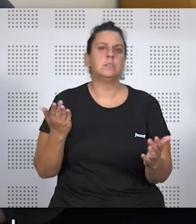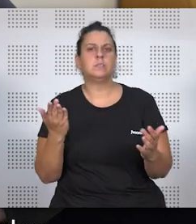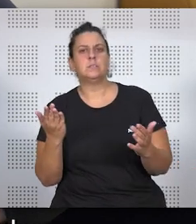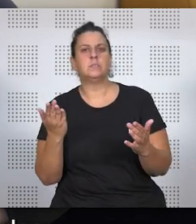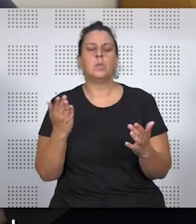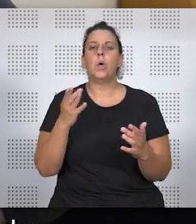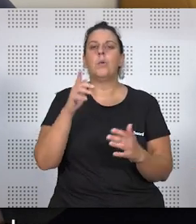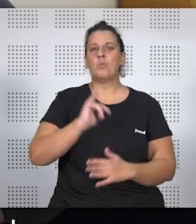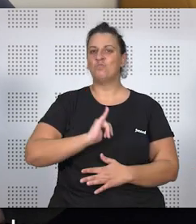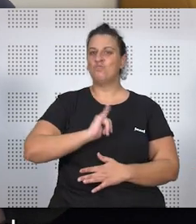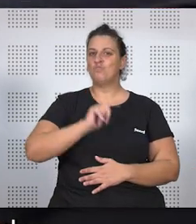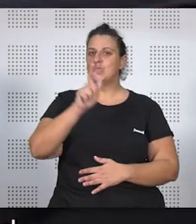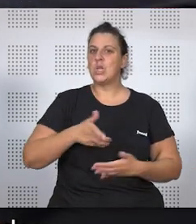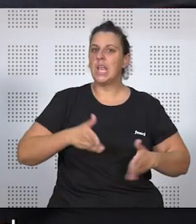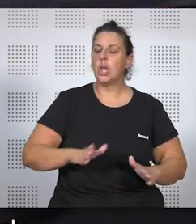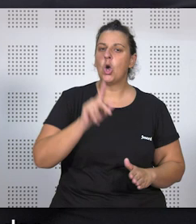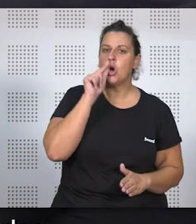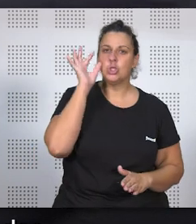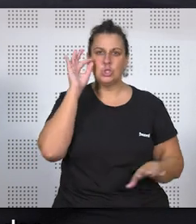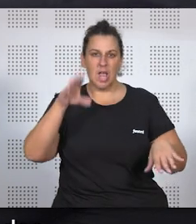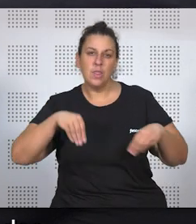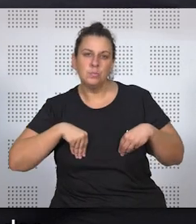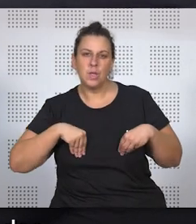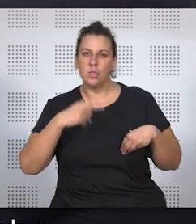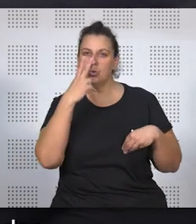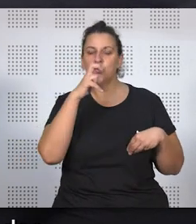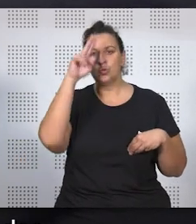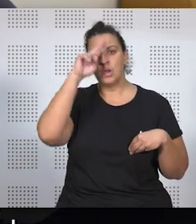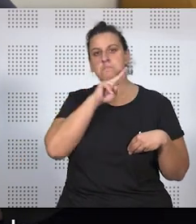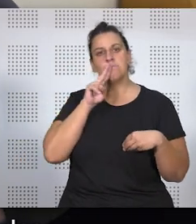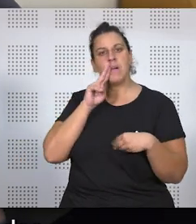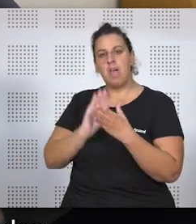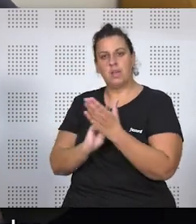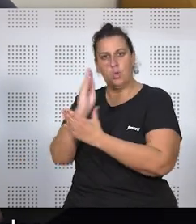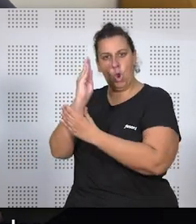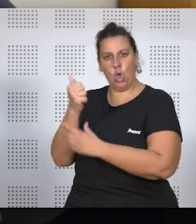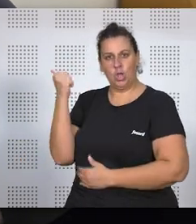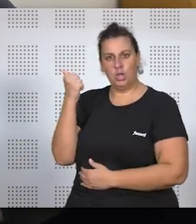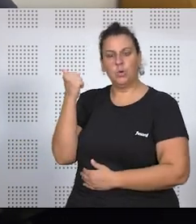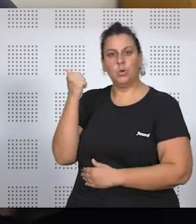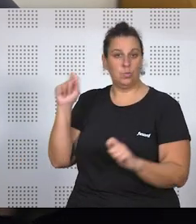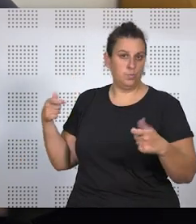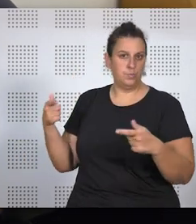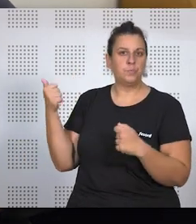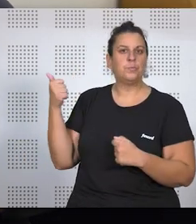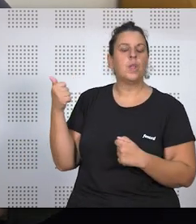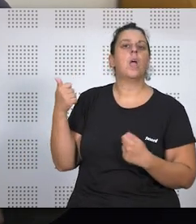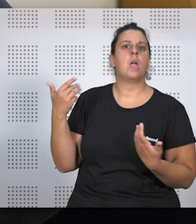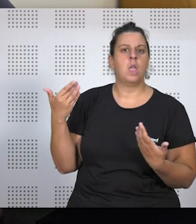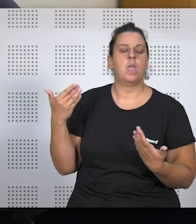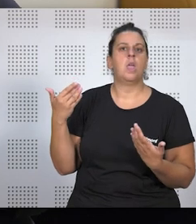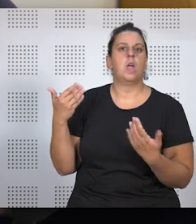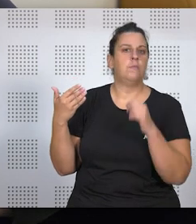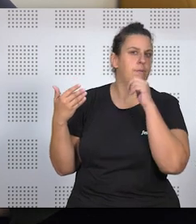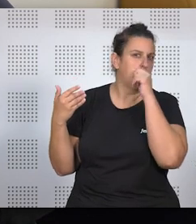personajes de hijos o hijas adoptados, ¿no?, que buscan a la madre biológica, o al padre biológico, y se acaba provocando,